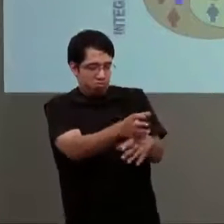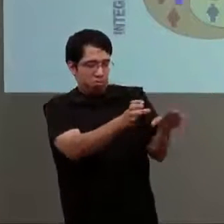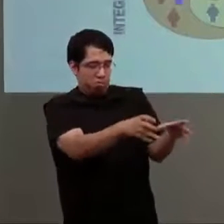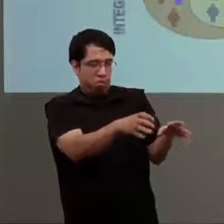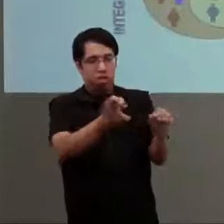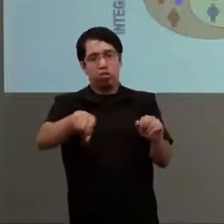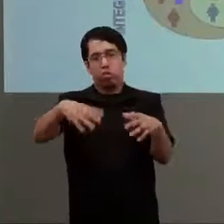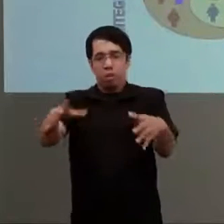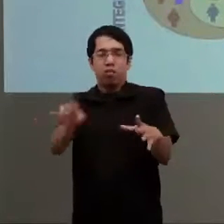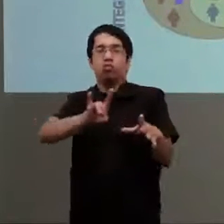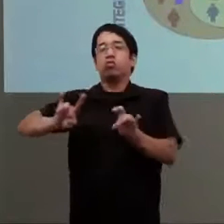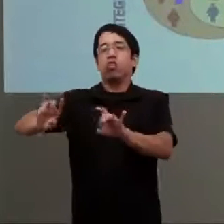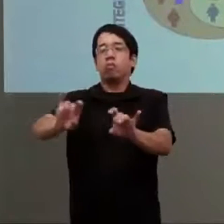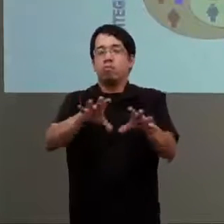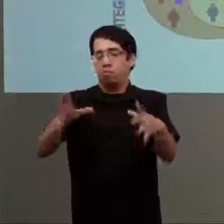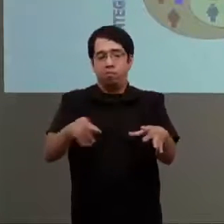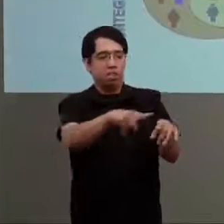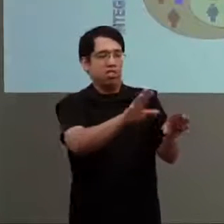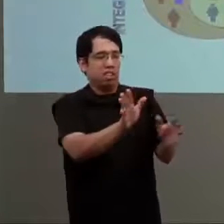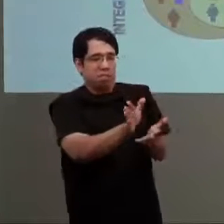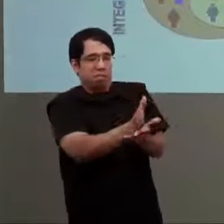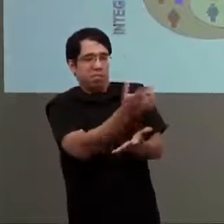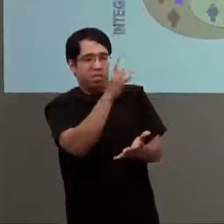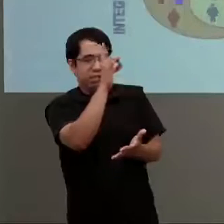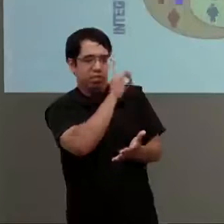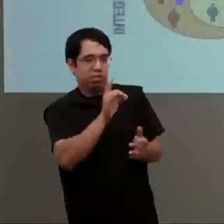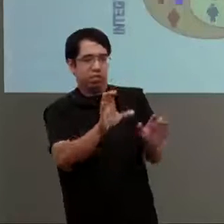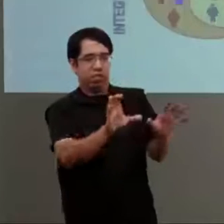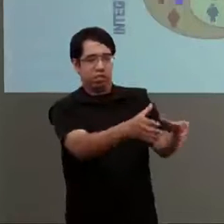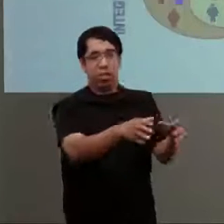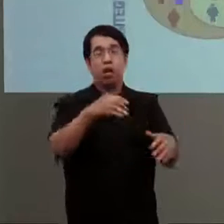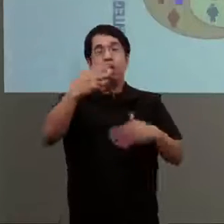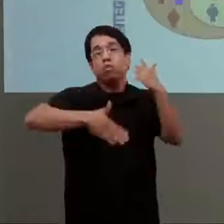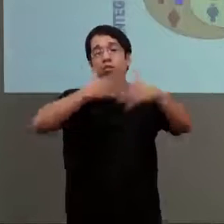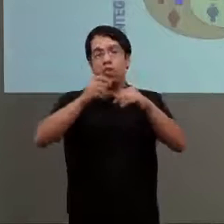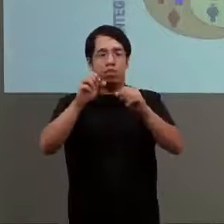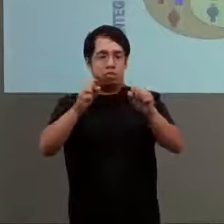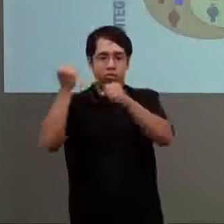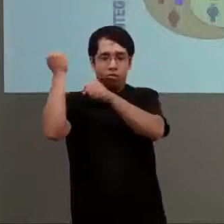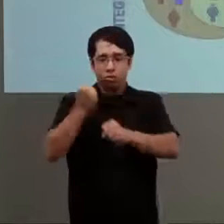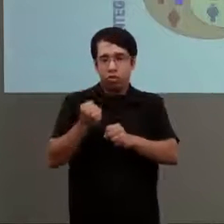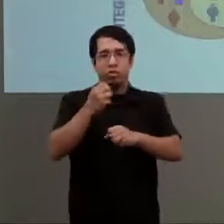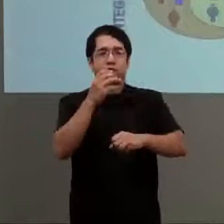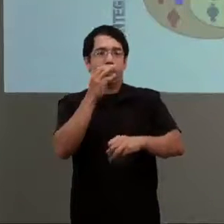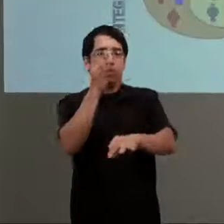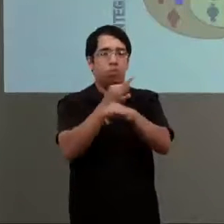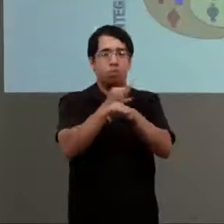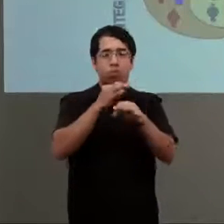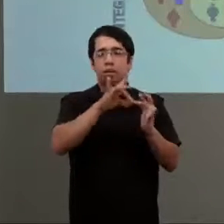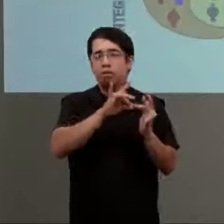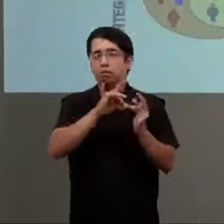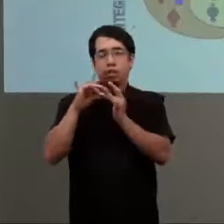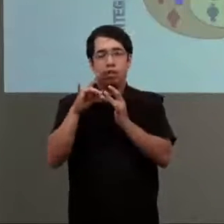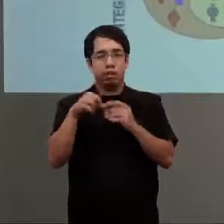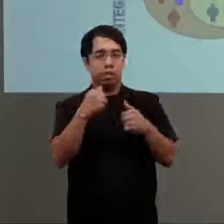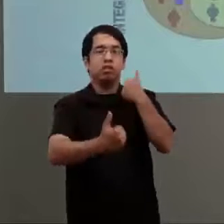resto. Así tenemos un ejemplo en el sector de educación, las escuelas especiales, que si bien acceden